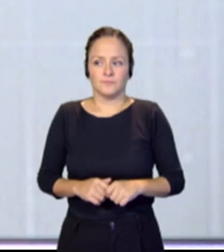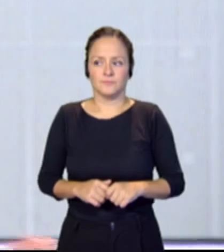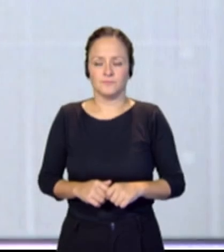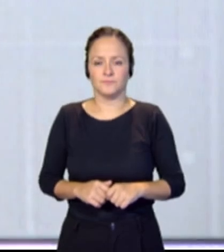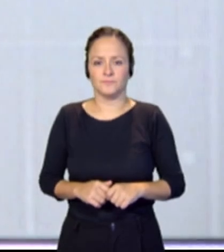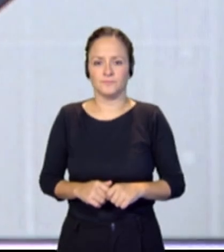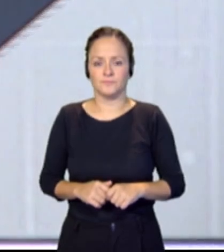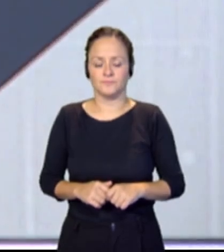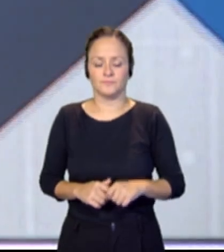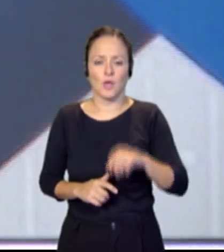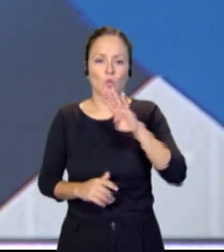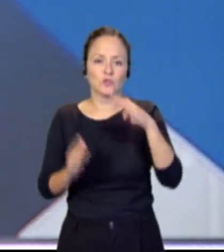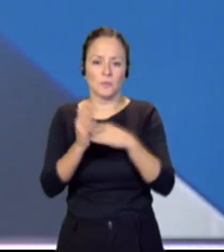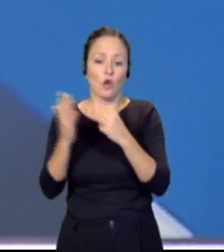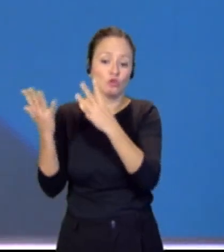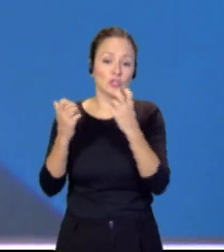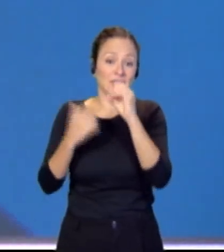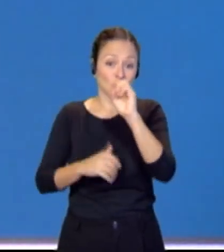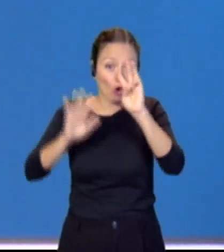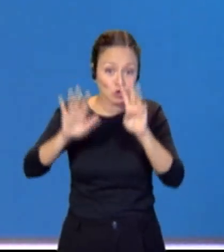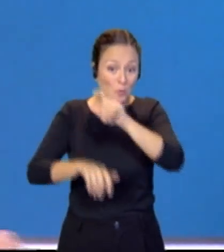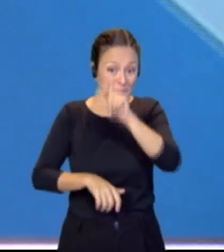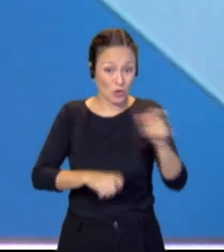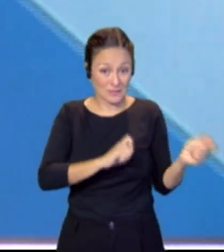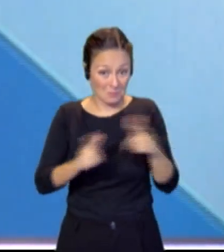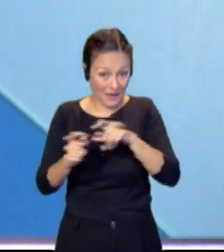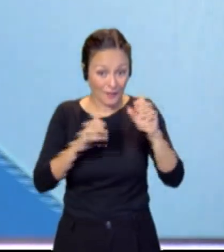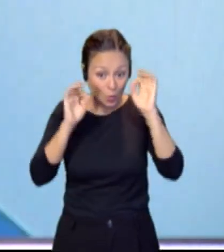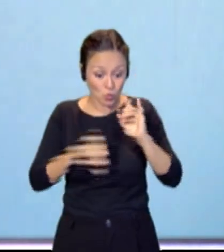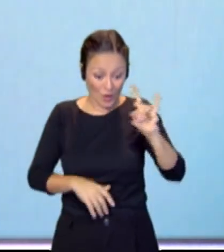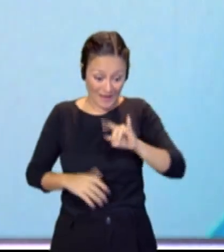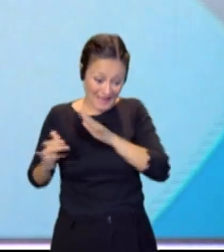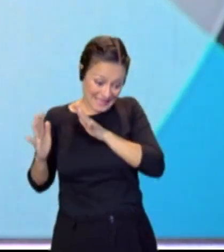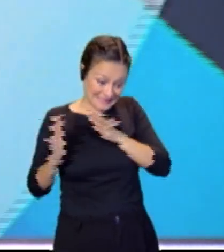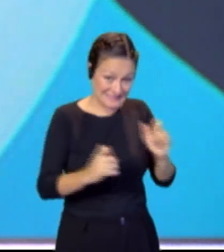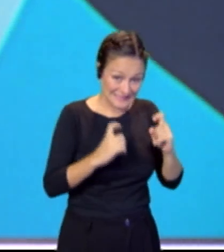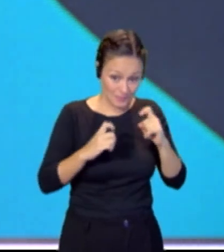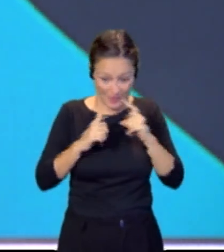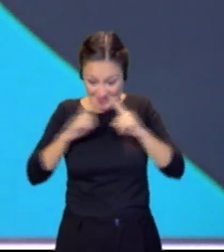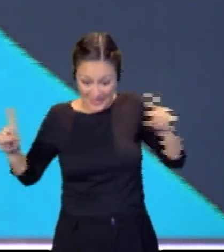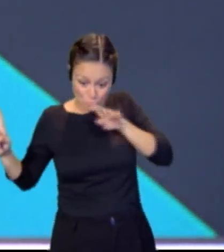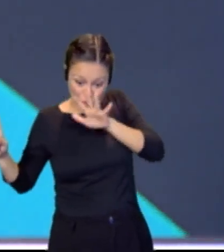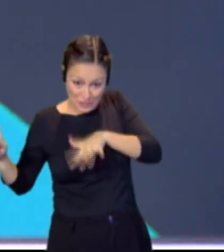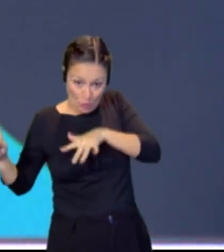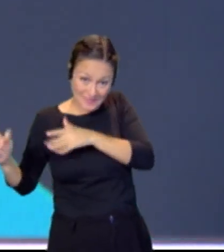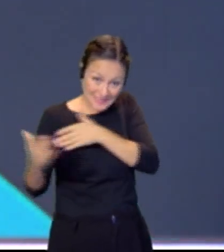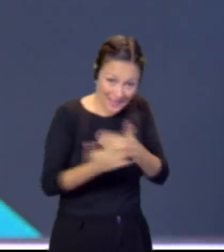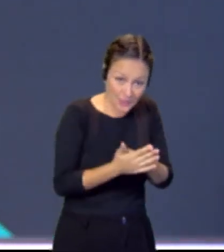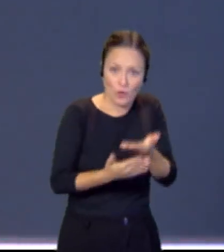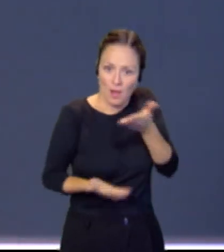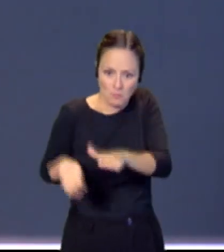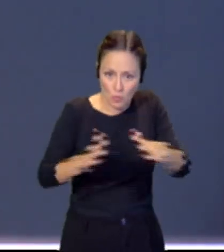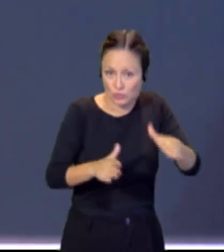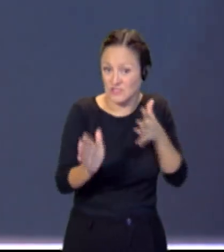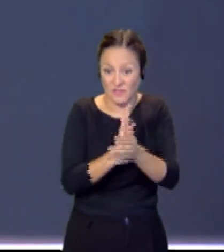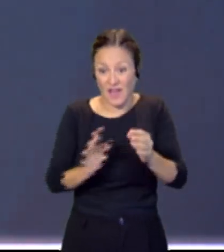4.808 personas migrantes murieron tratando de llegar al archipiélago en los primeros cinco meses del año, lo que equivale a casi 32